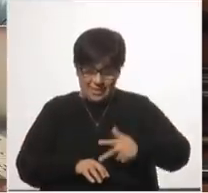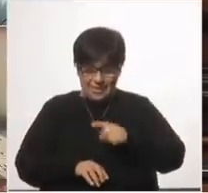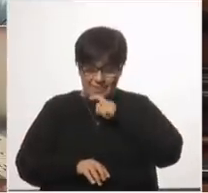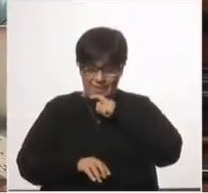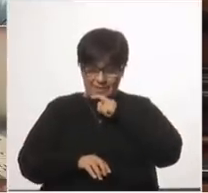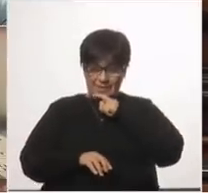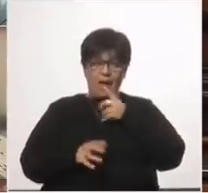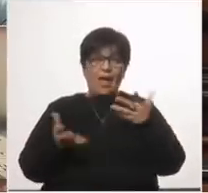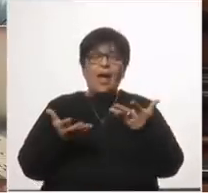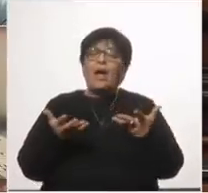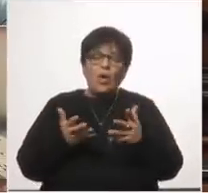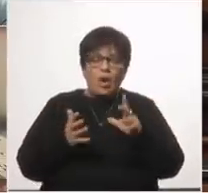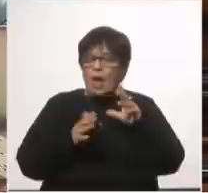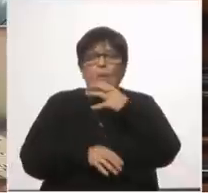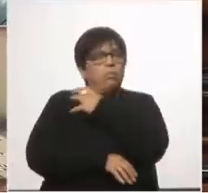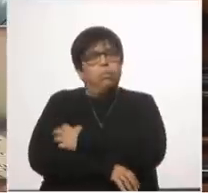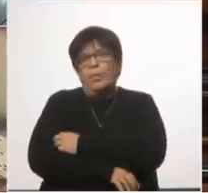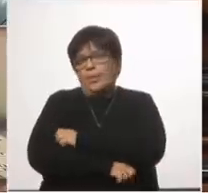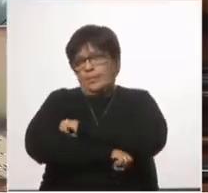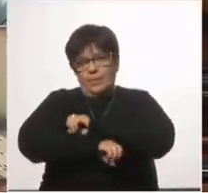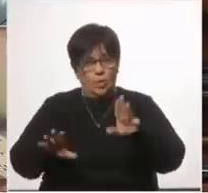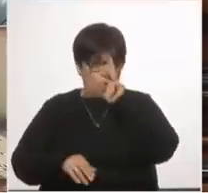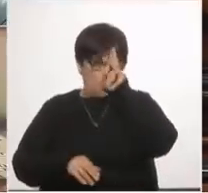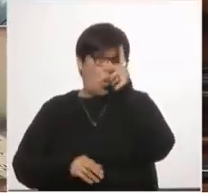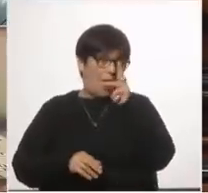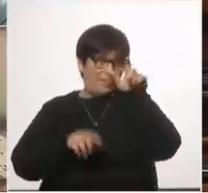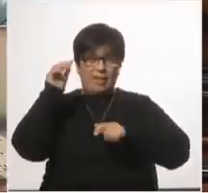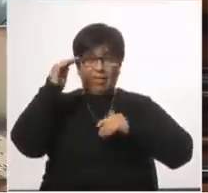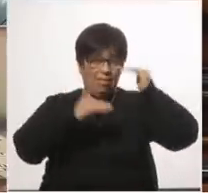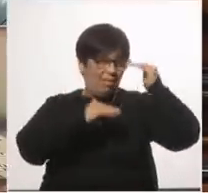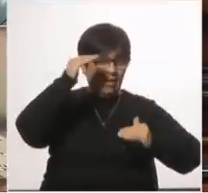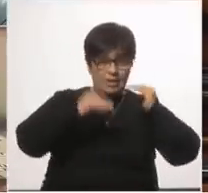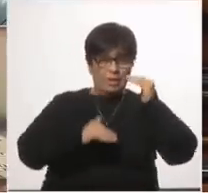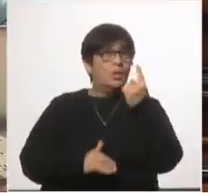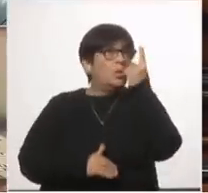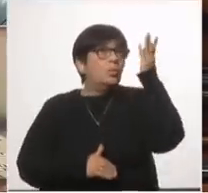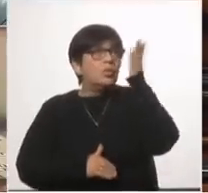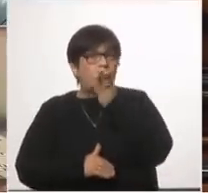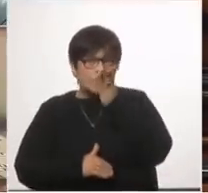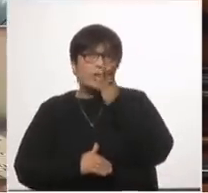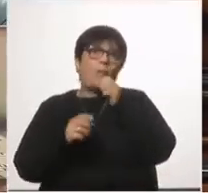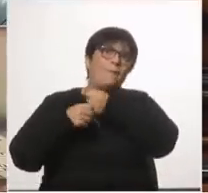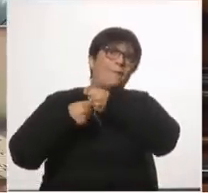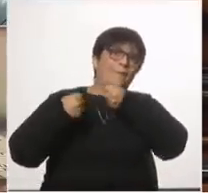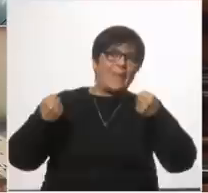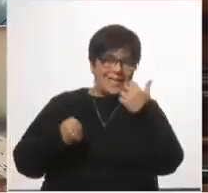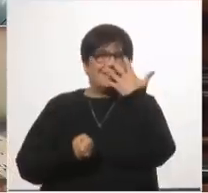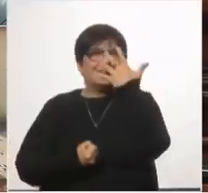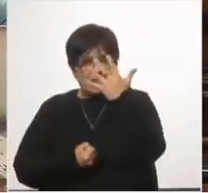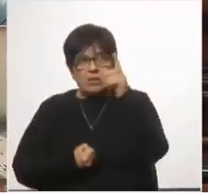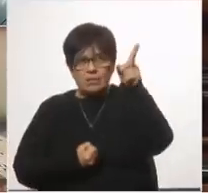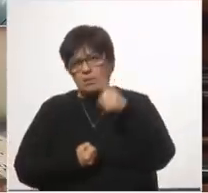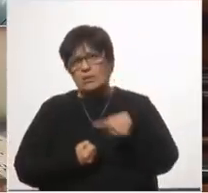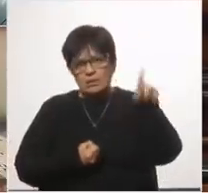es más pobre y sobre todo más desigual porque hay un 1% que podríamos llevarlo hasta el 5 que está mejor